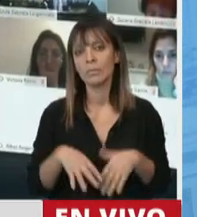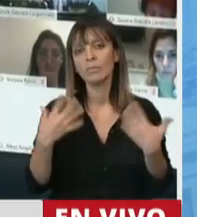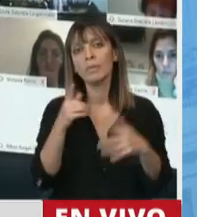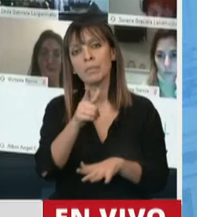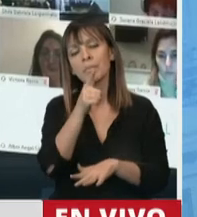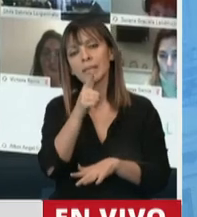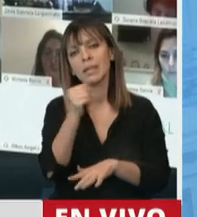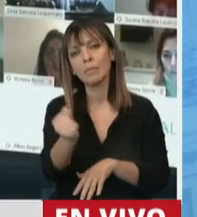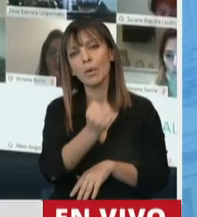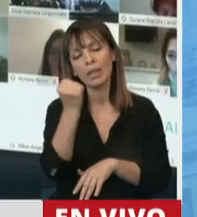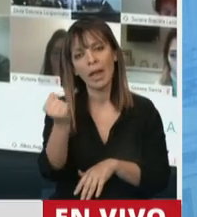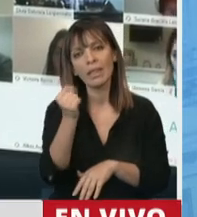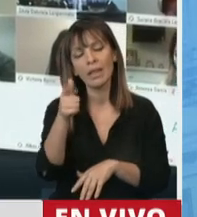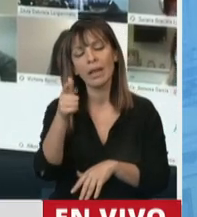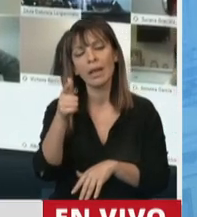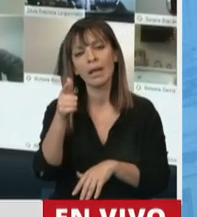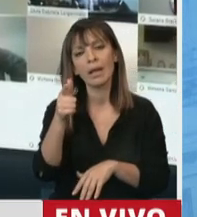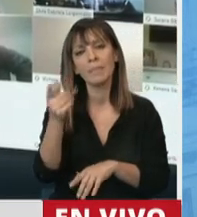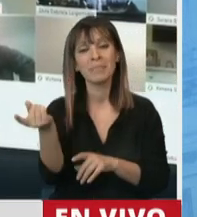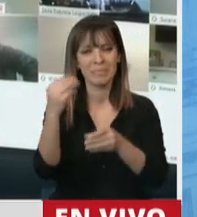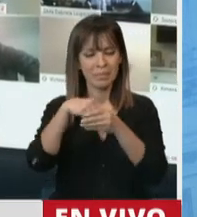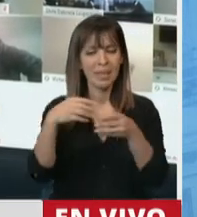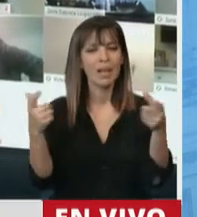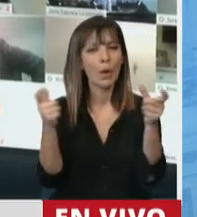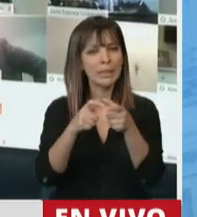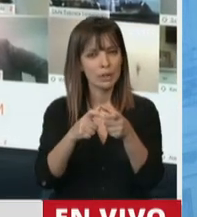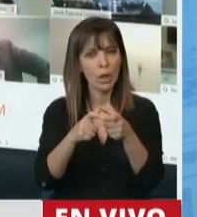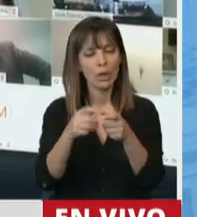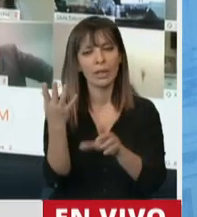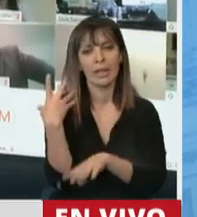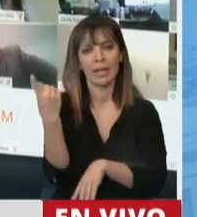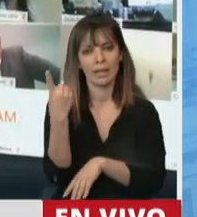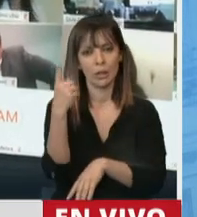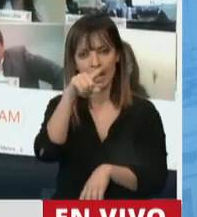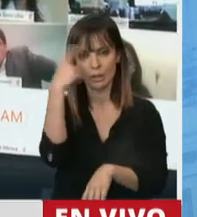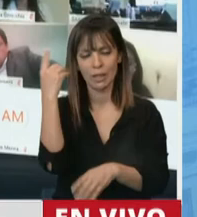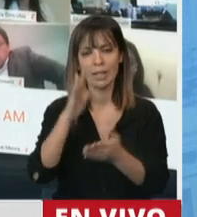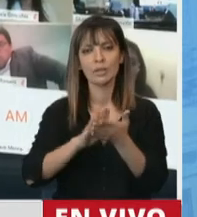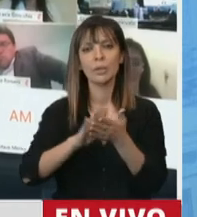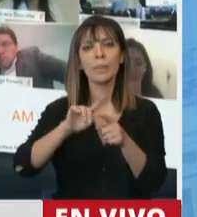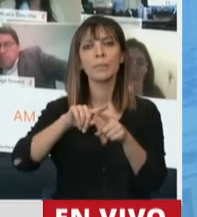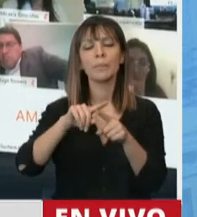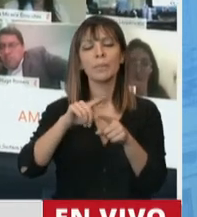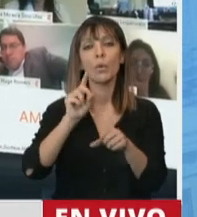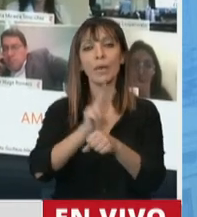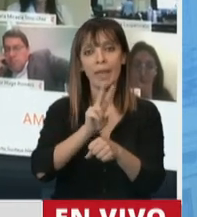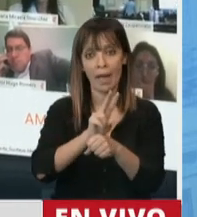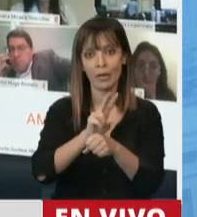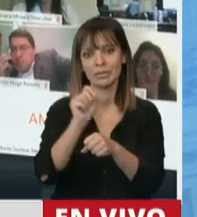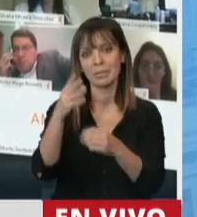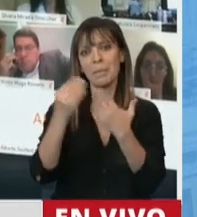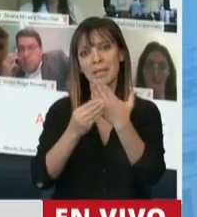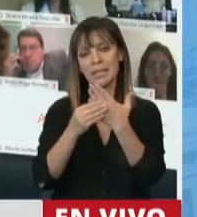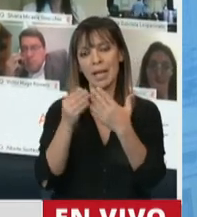que la visita que tuvo en la Comisión la directora nacional de Política de Cuidado del Ministerio de Mujeres,